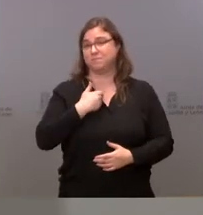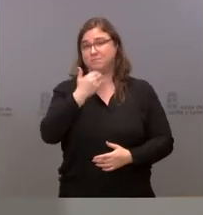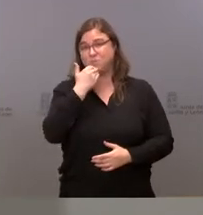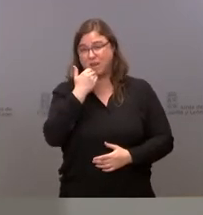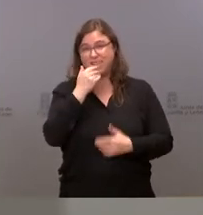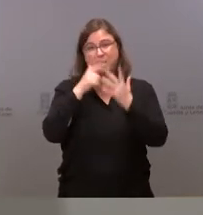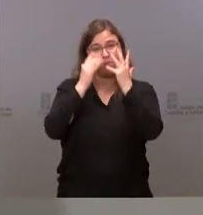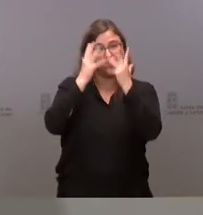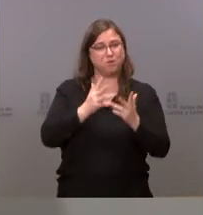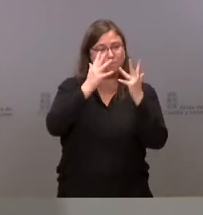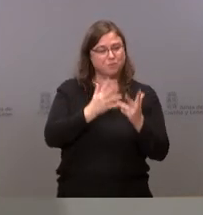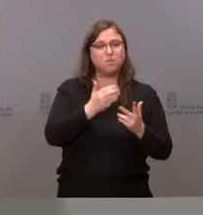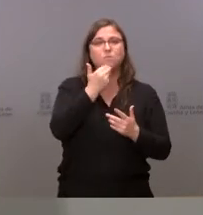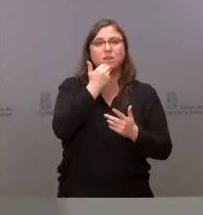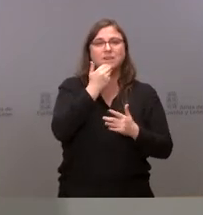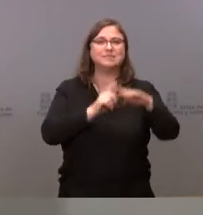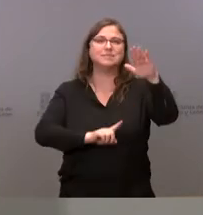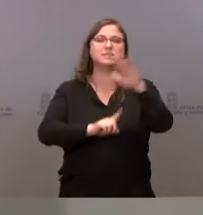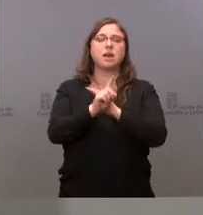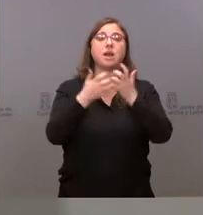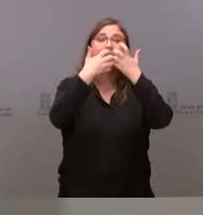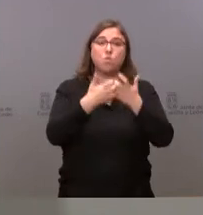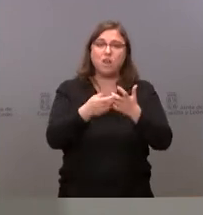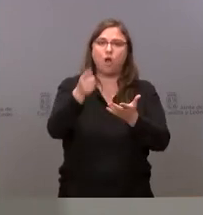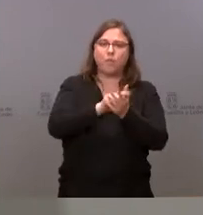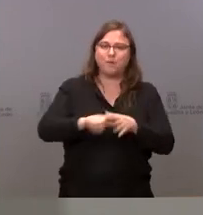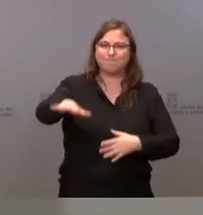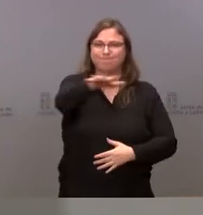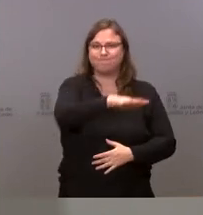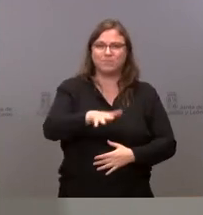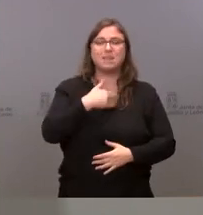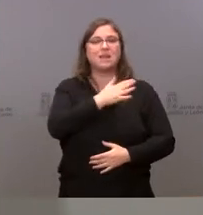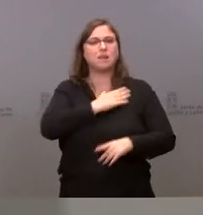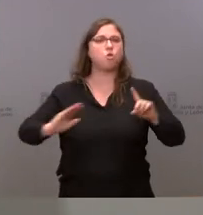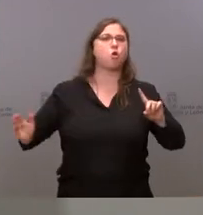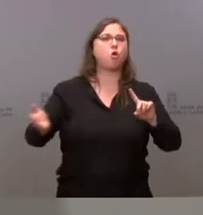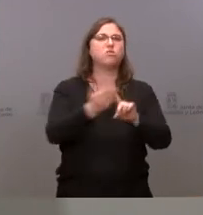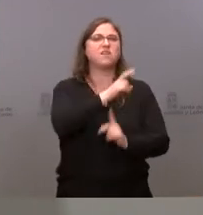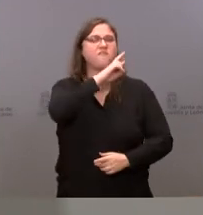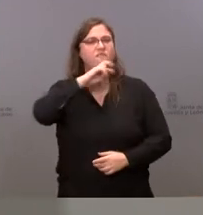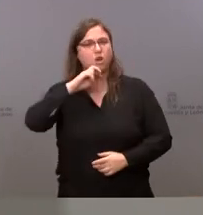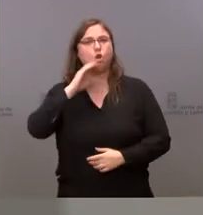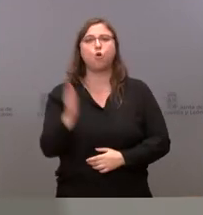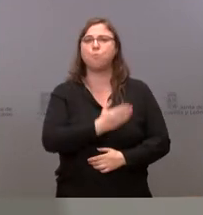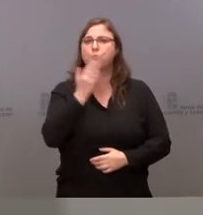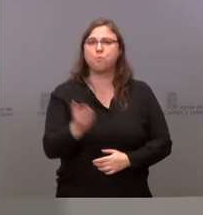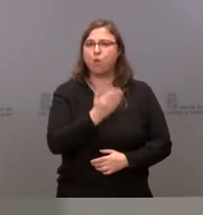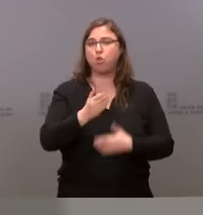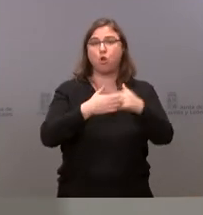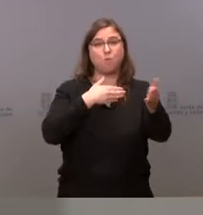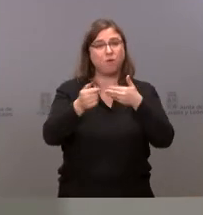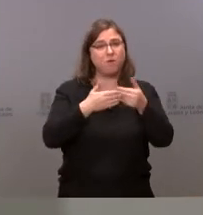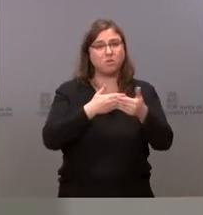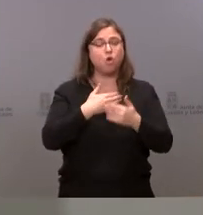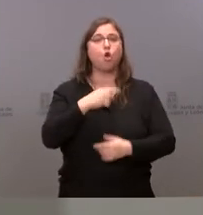cuantificación está avanzar en la reindustrialización. Nuestro objetivo es alcanzar un valor de la producción industrial manufacturera